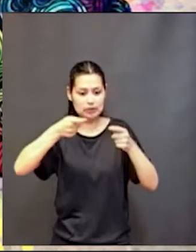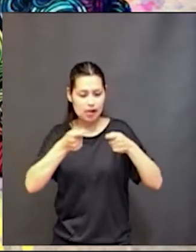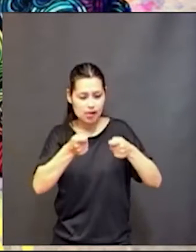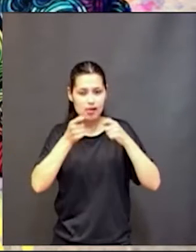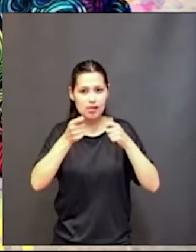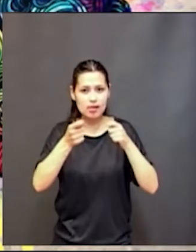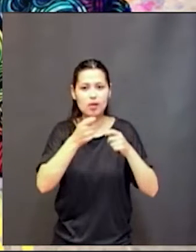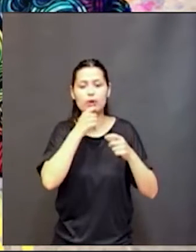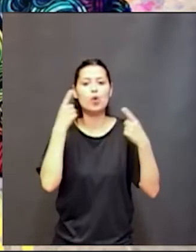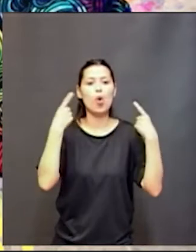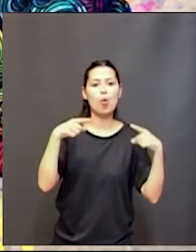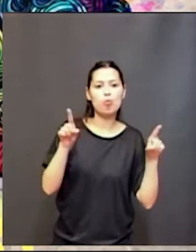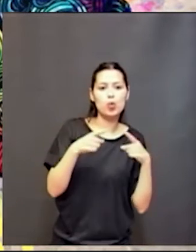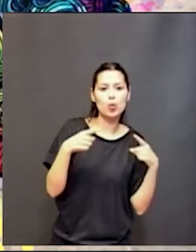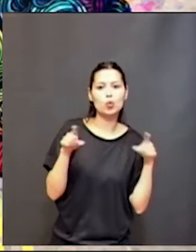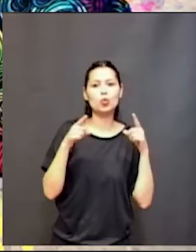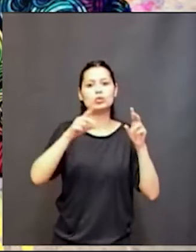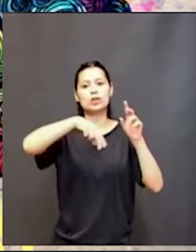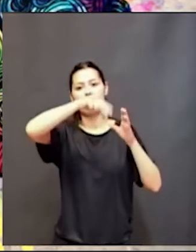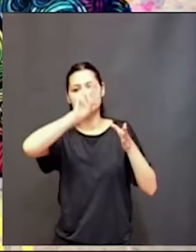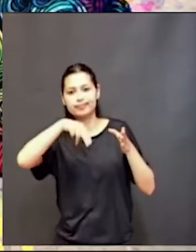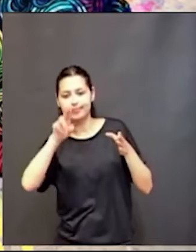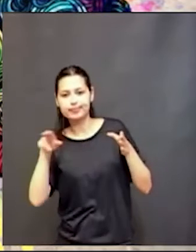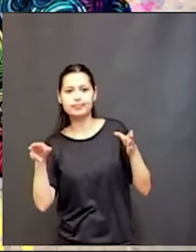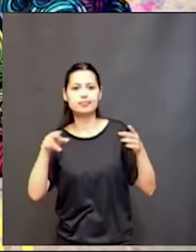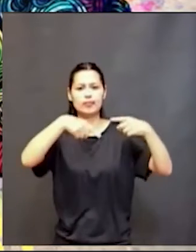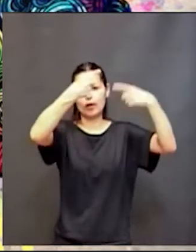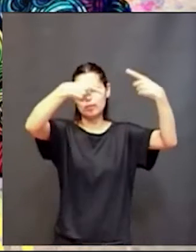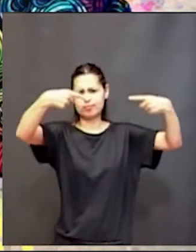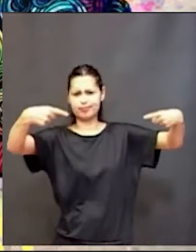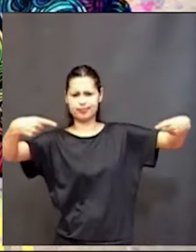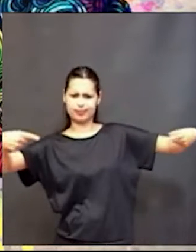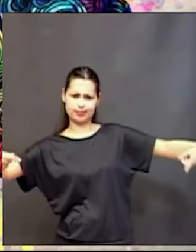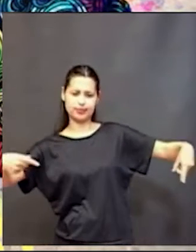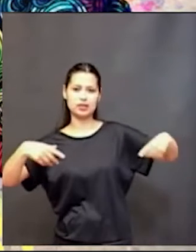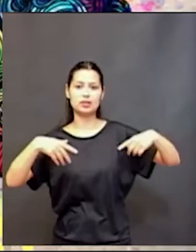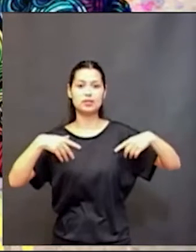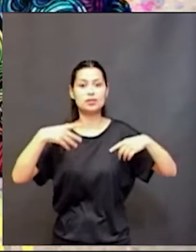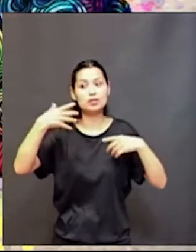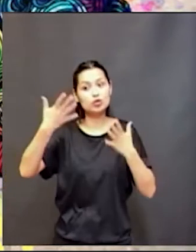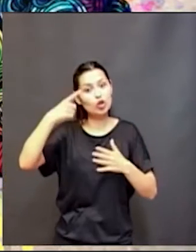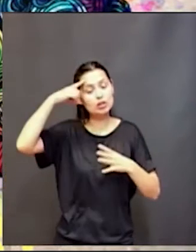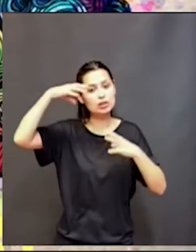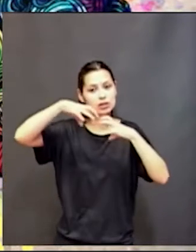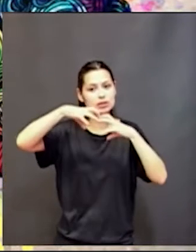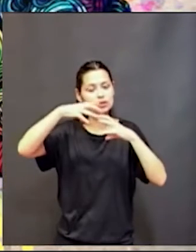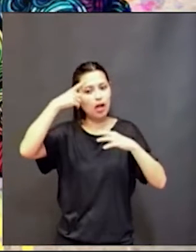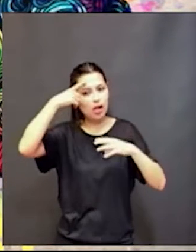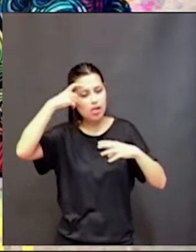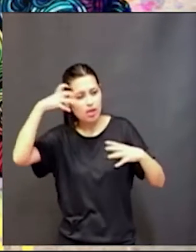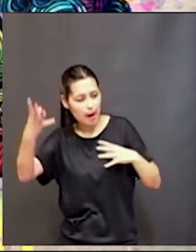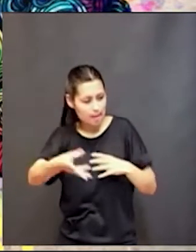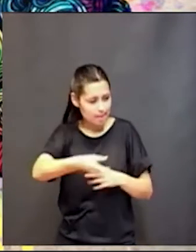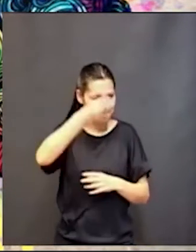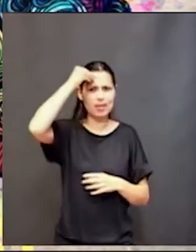música, arte, todos los recursos de aprendizaje que hacen que la escena escolar se convierta en un